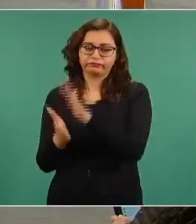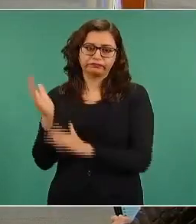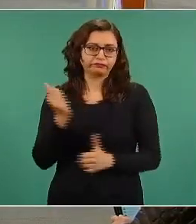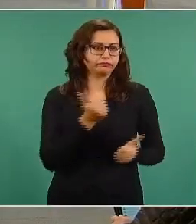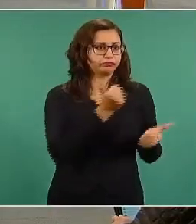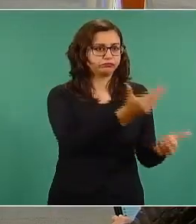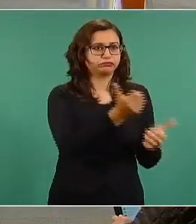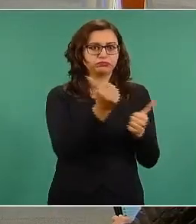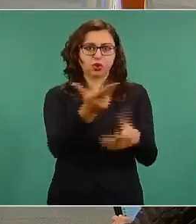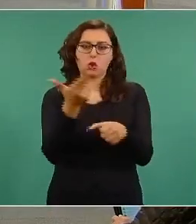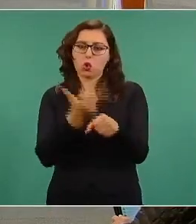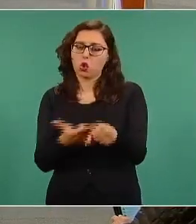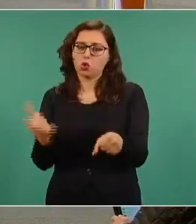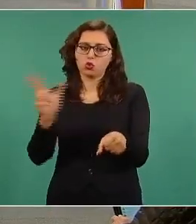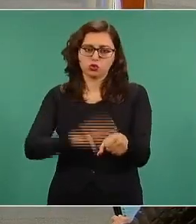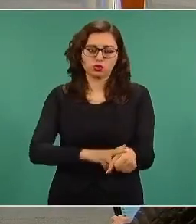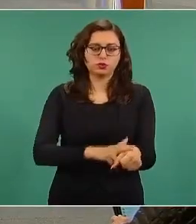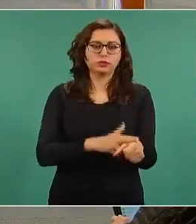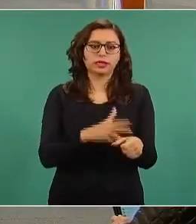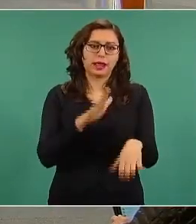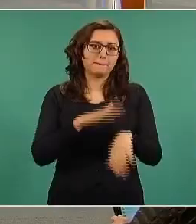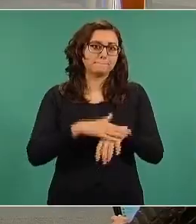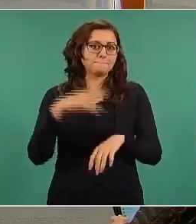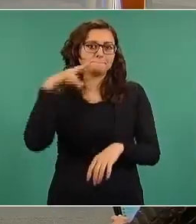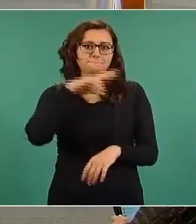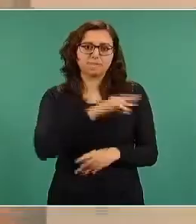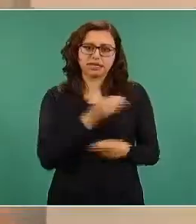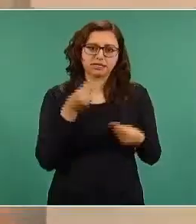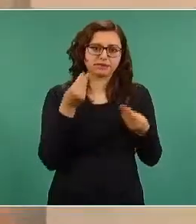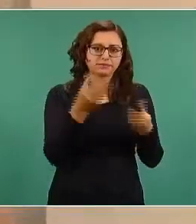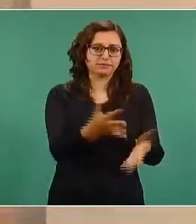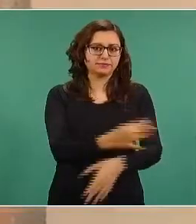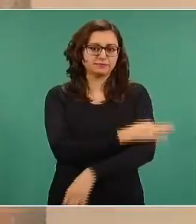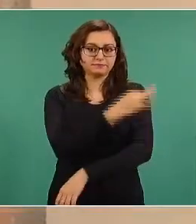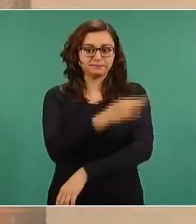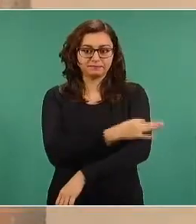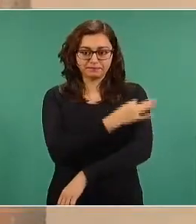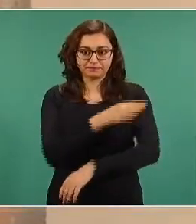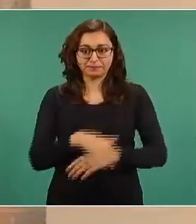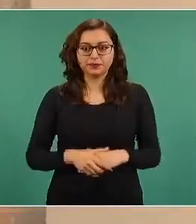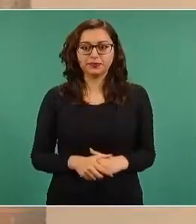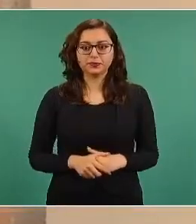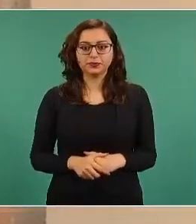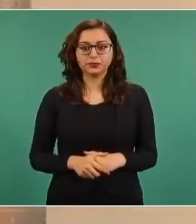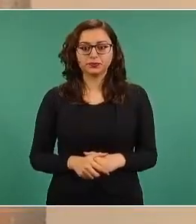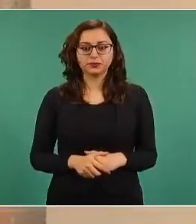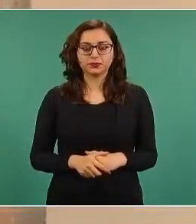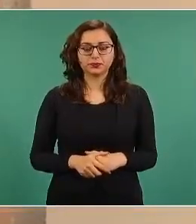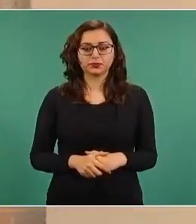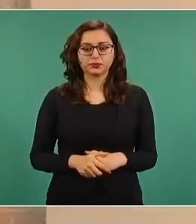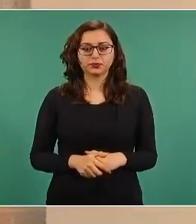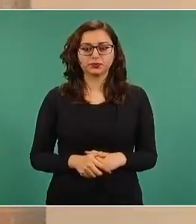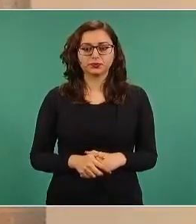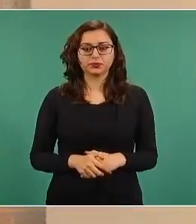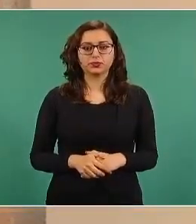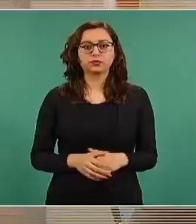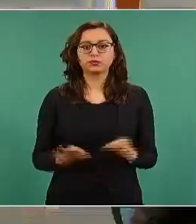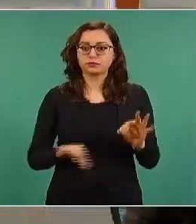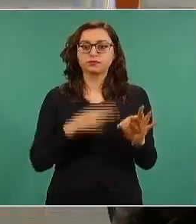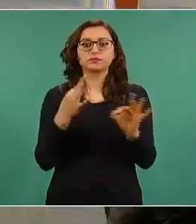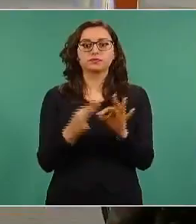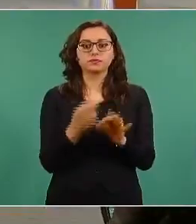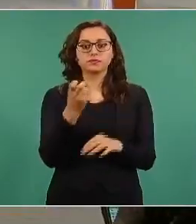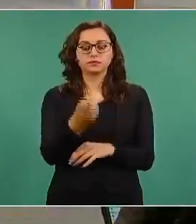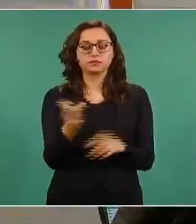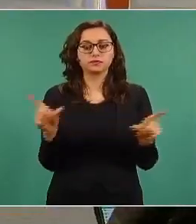hospitales con mayor rapidez las vacunas que se necesitarán para esta fase. Es todo, señor presidente.